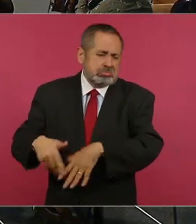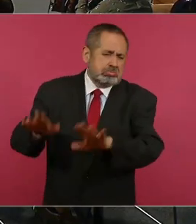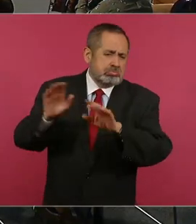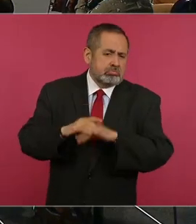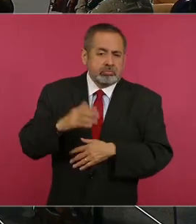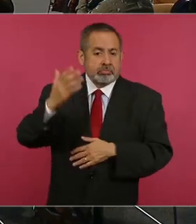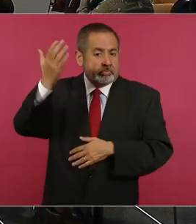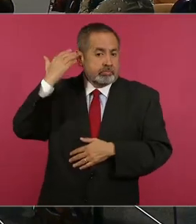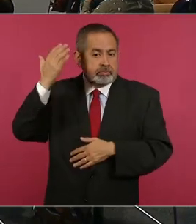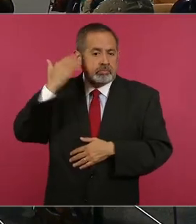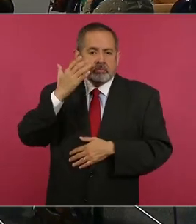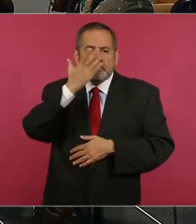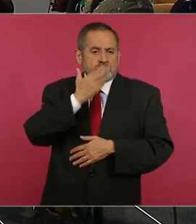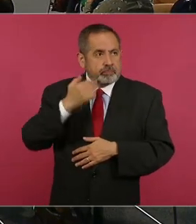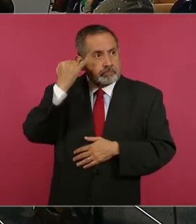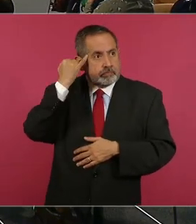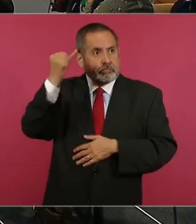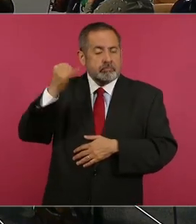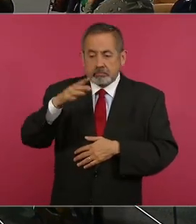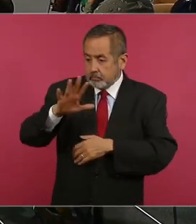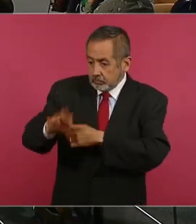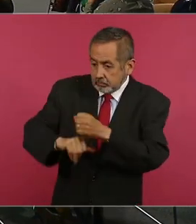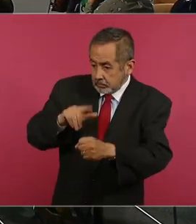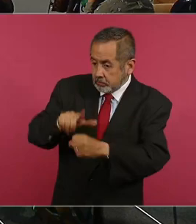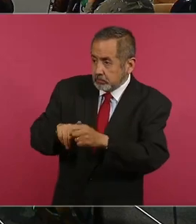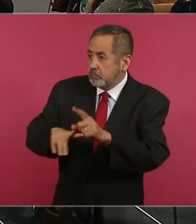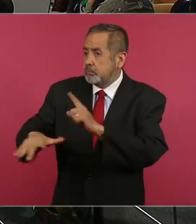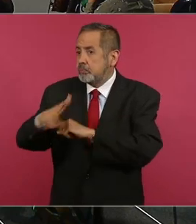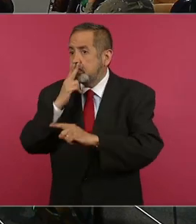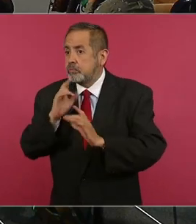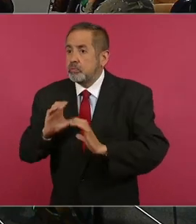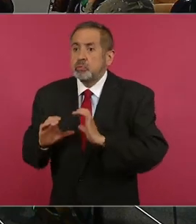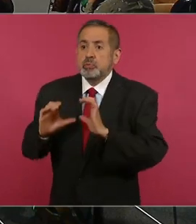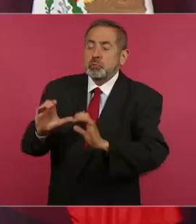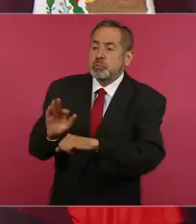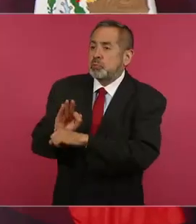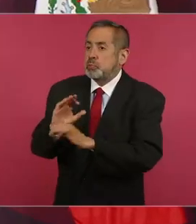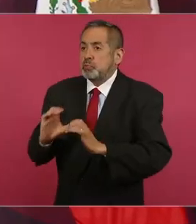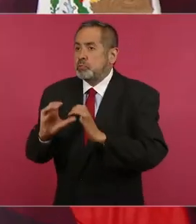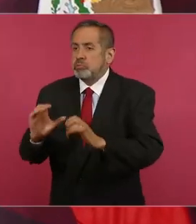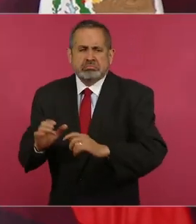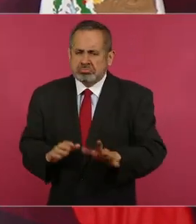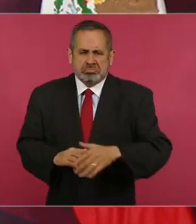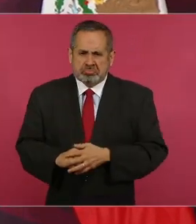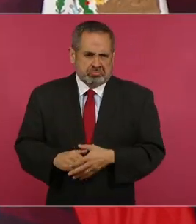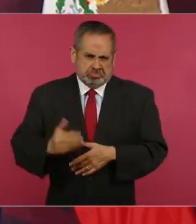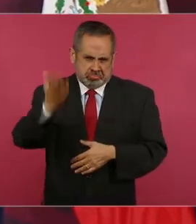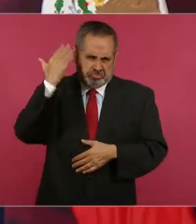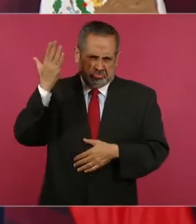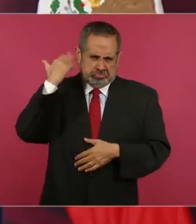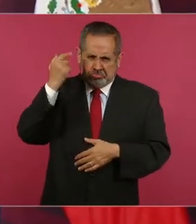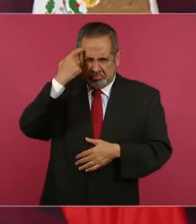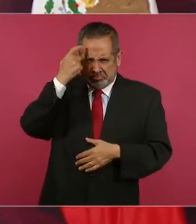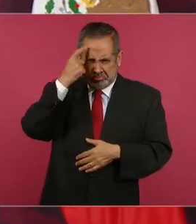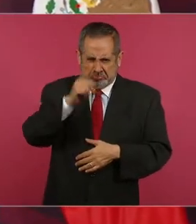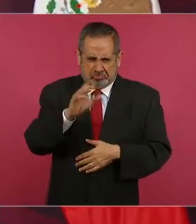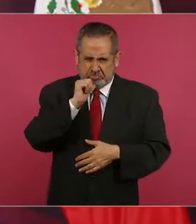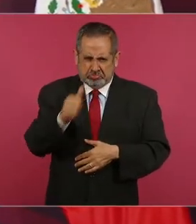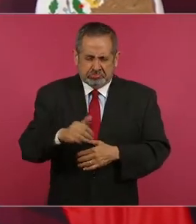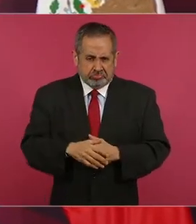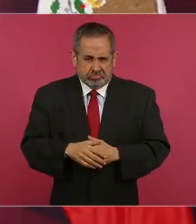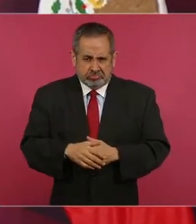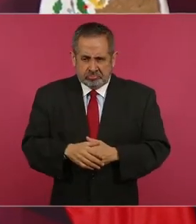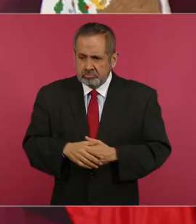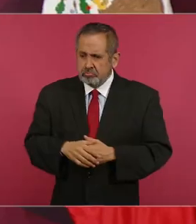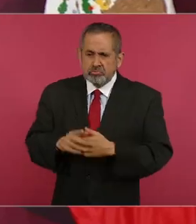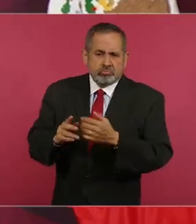al medio ambiente, a la flora, a la fauna,